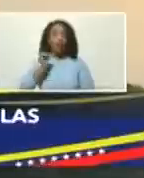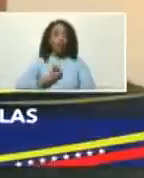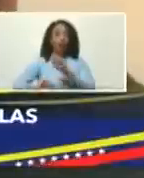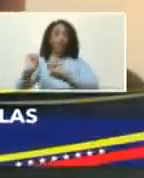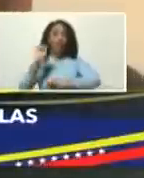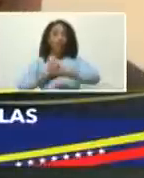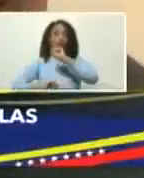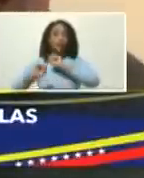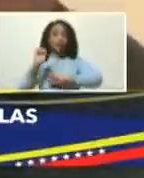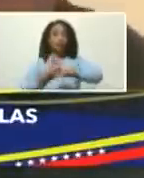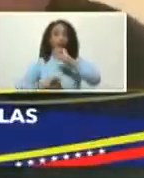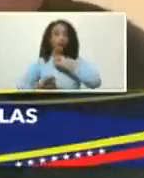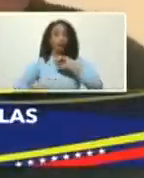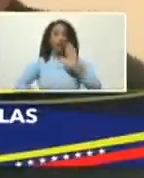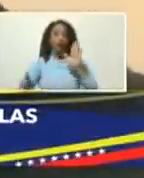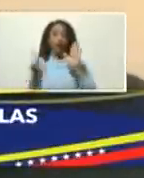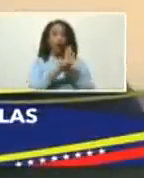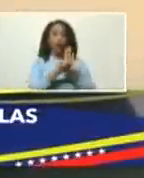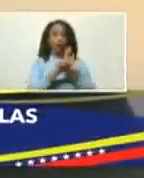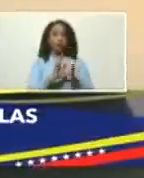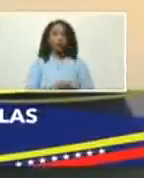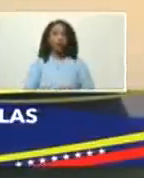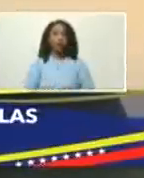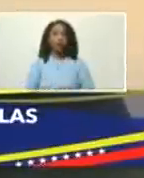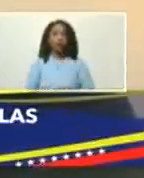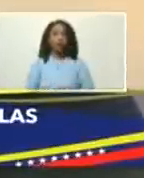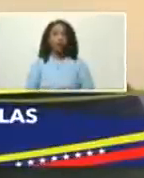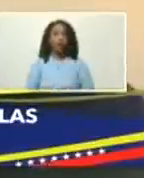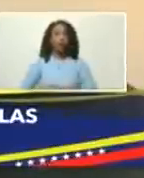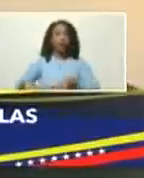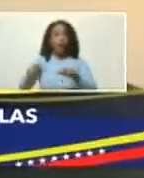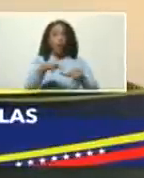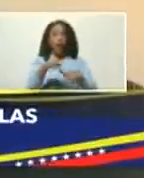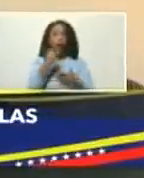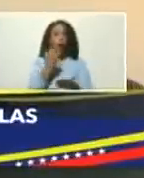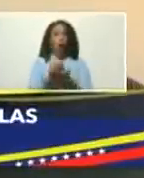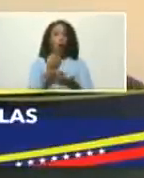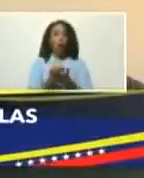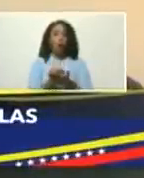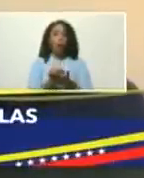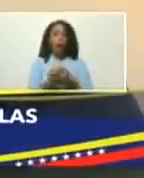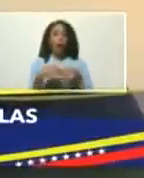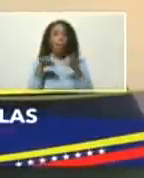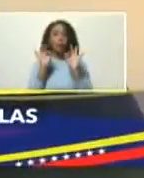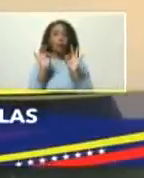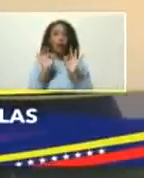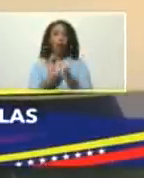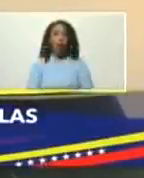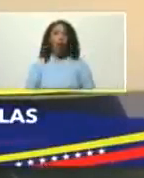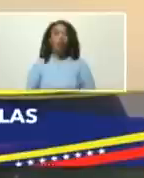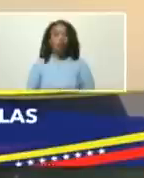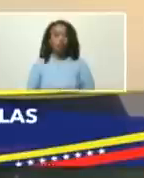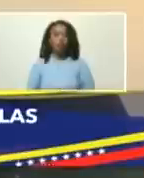de la ley de zonas económicas especiales